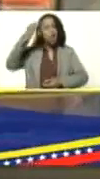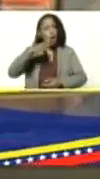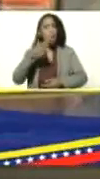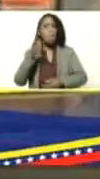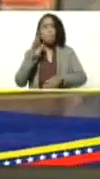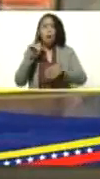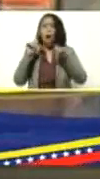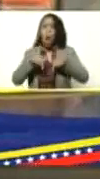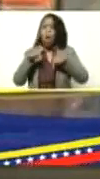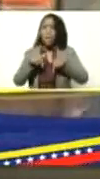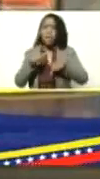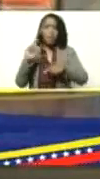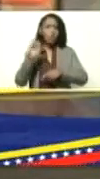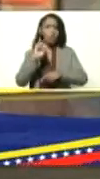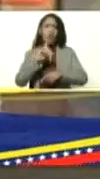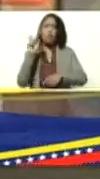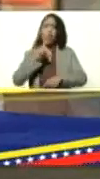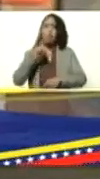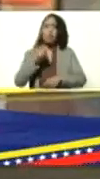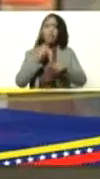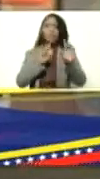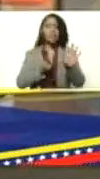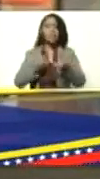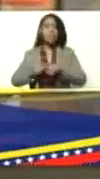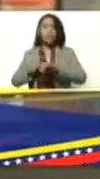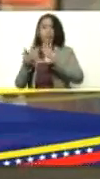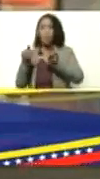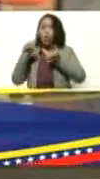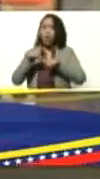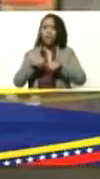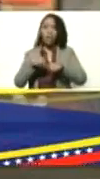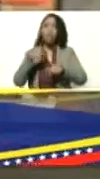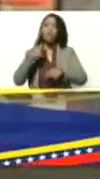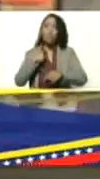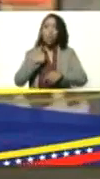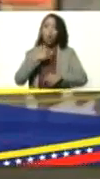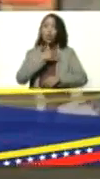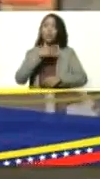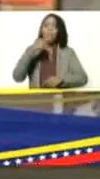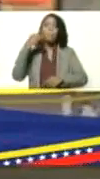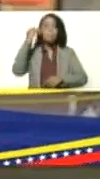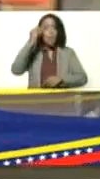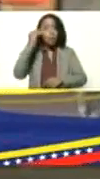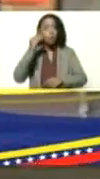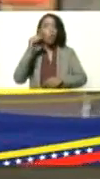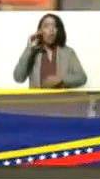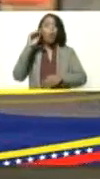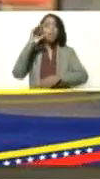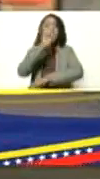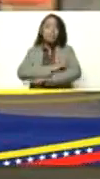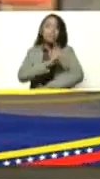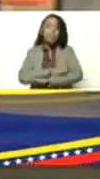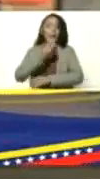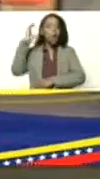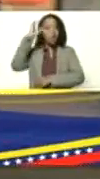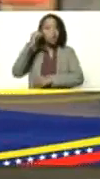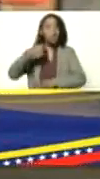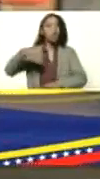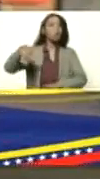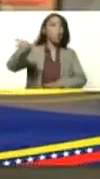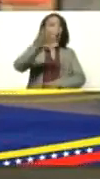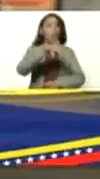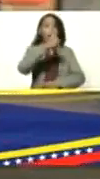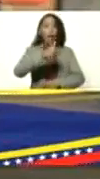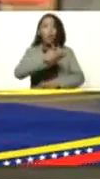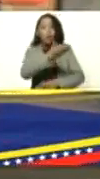no es necesario y apelo a la disciplina y a la conciencia para que todos y cada